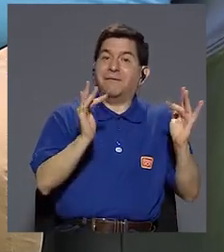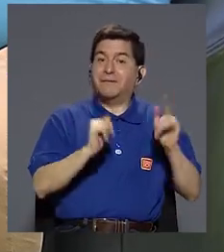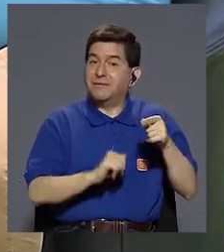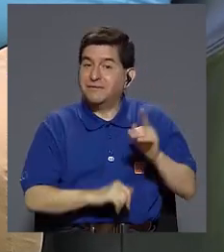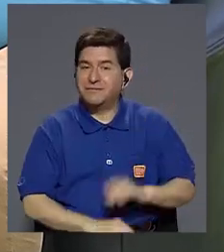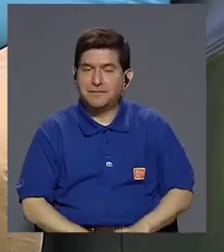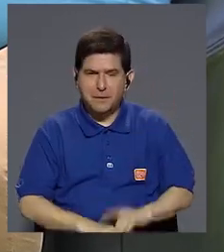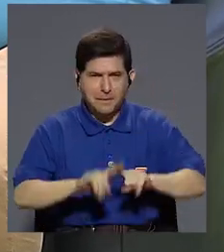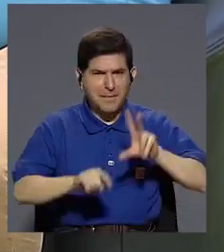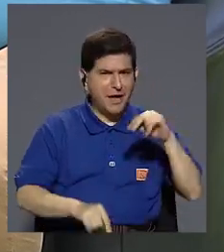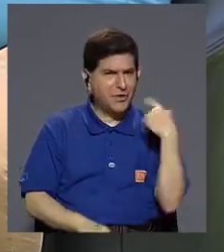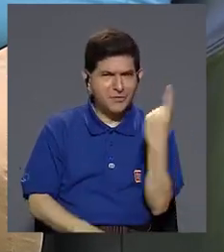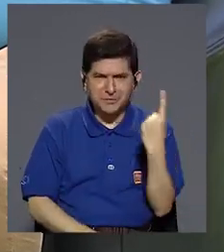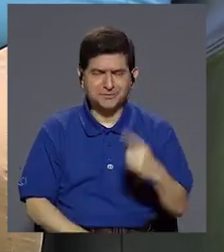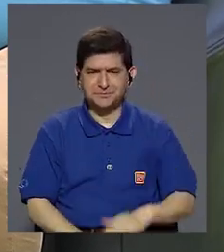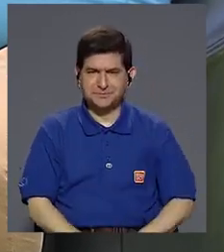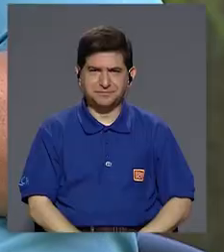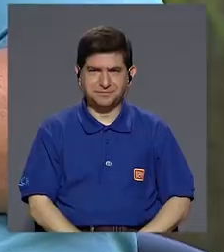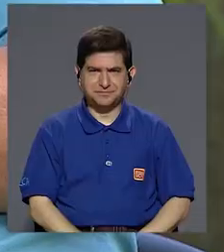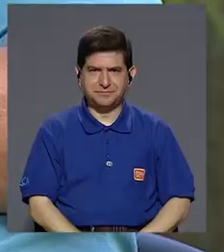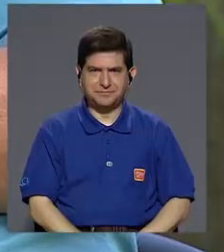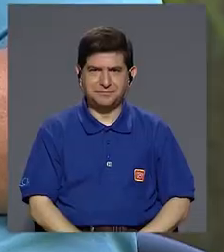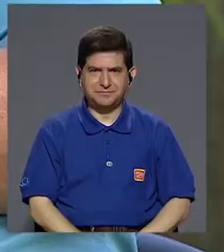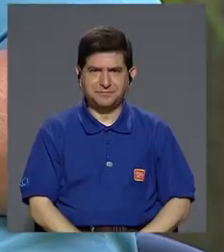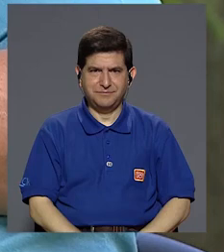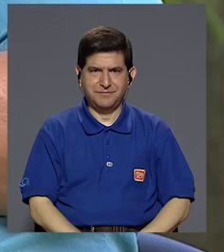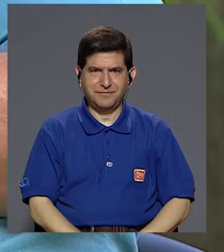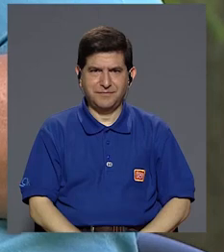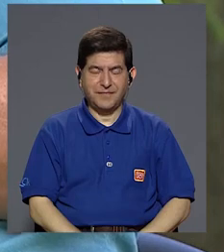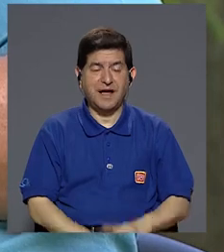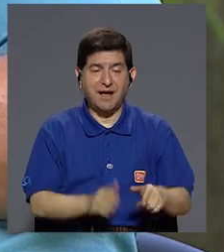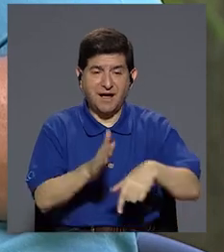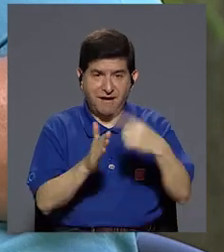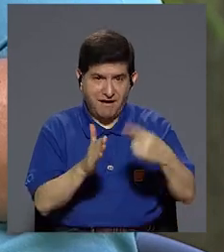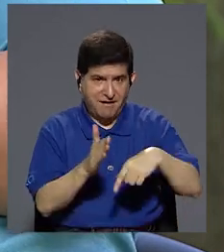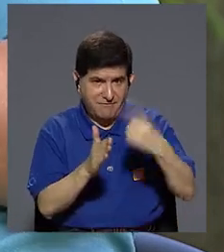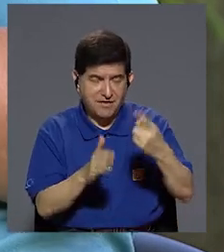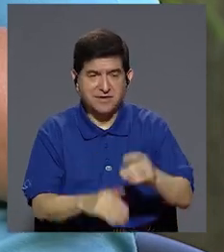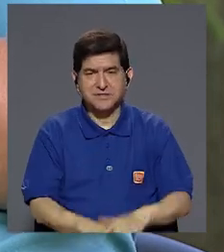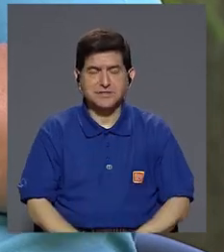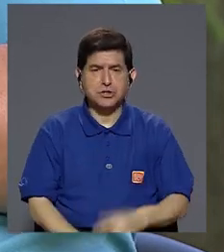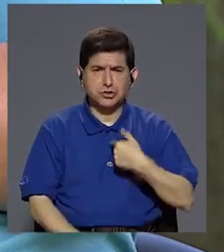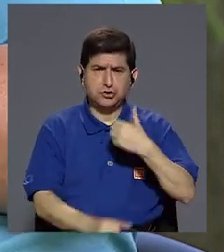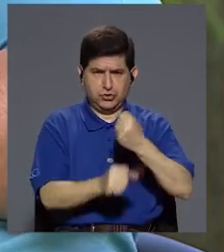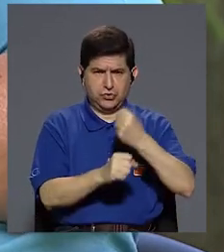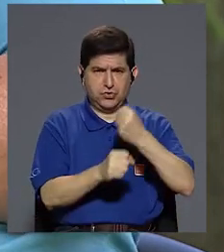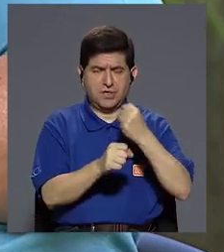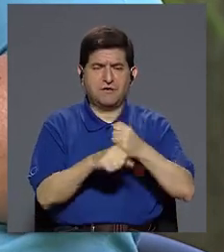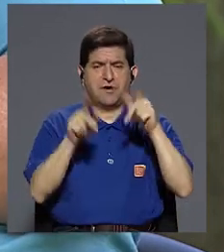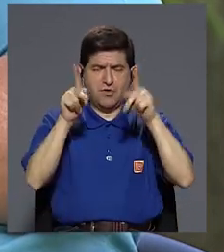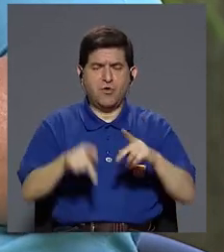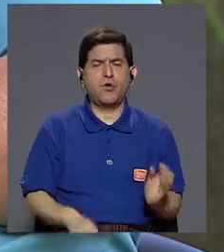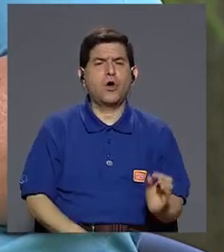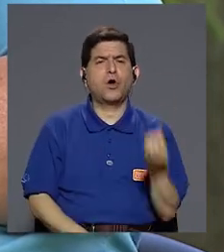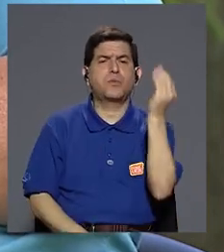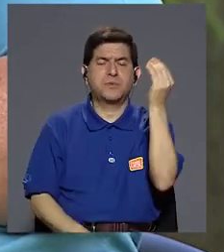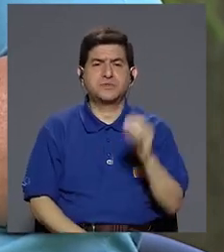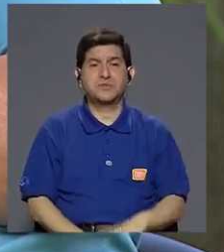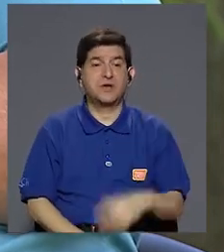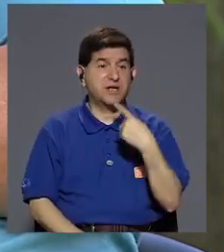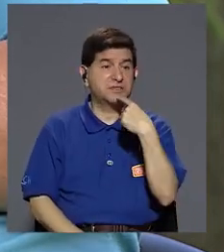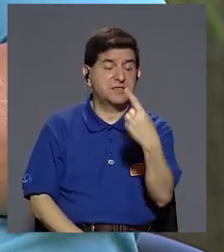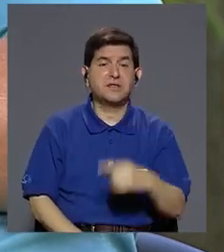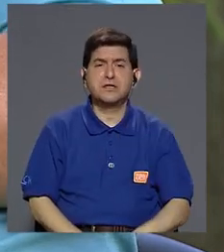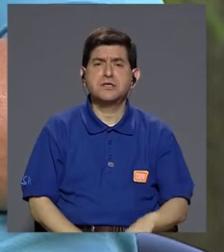Entonces, pero no solamente eso. Por ejemplo, hay veces que yo trabajo con personas adolescentes y a veces